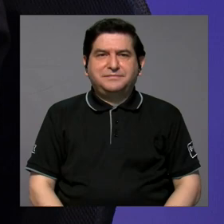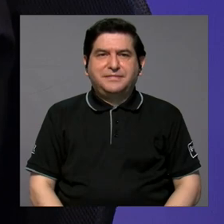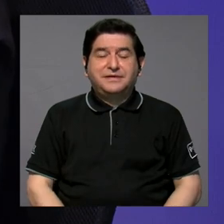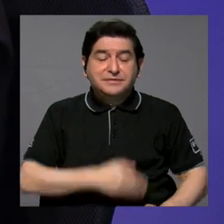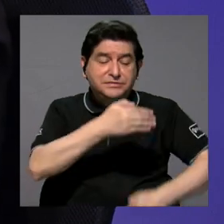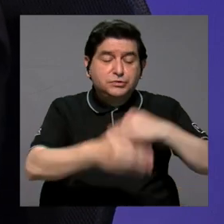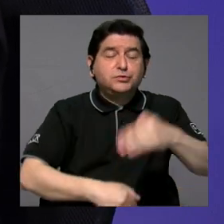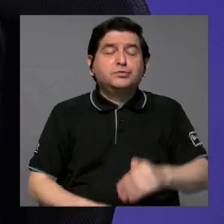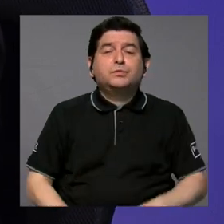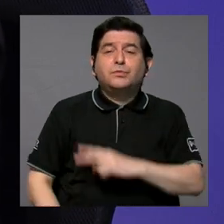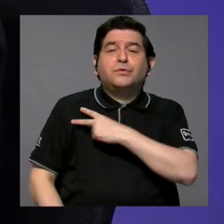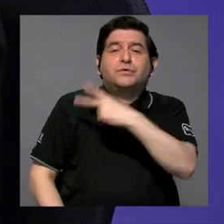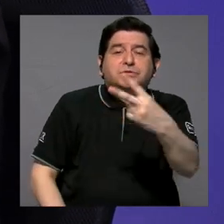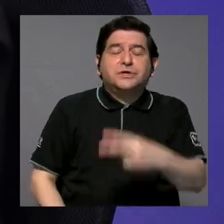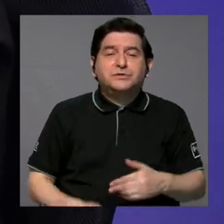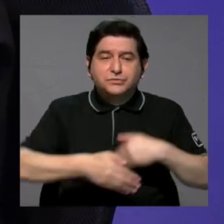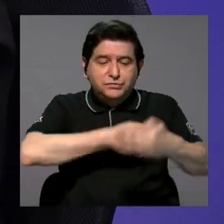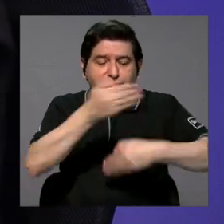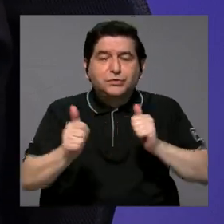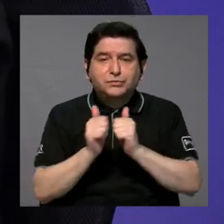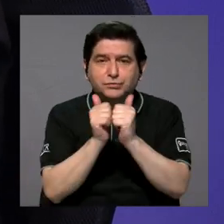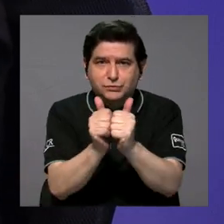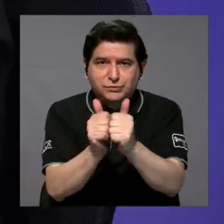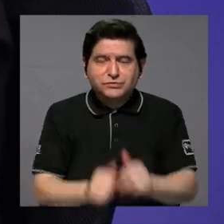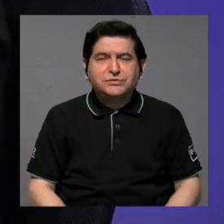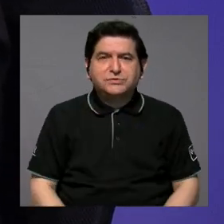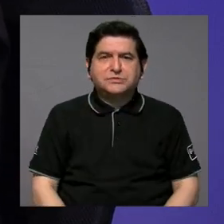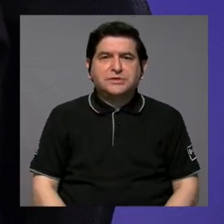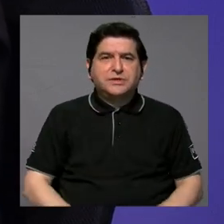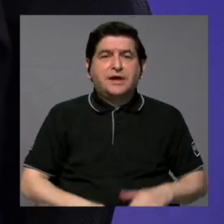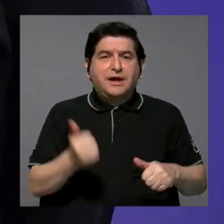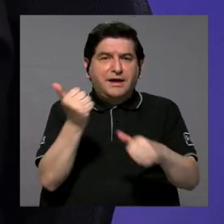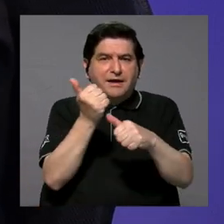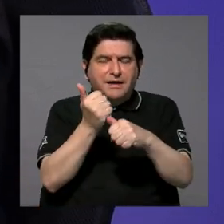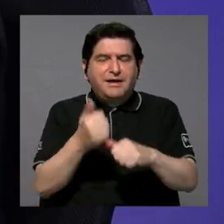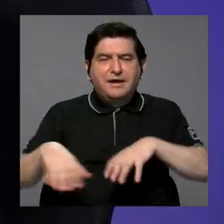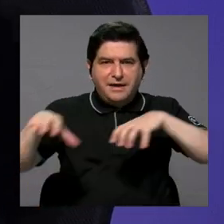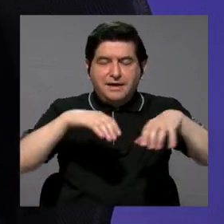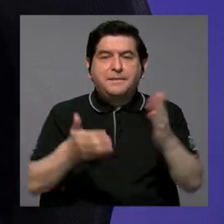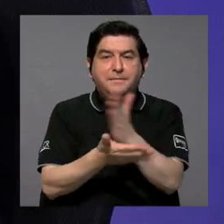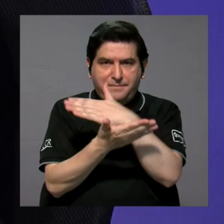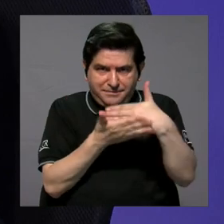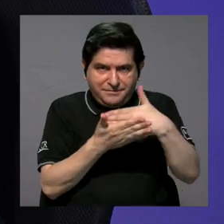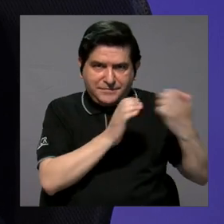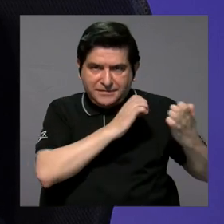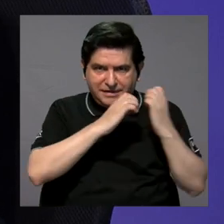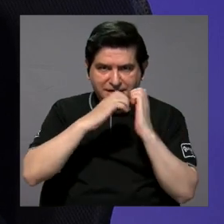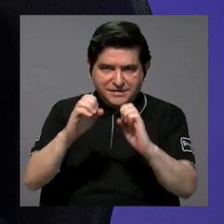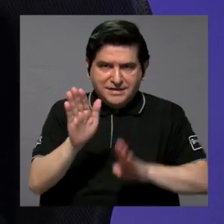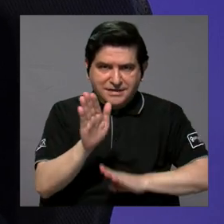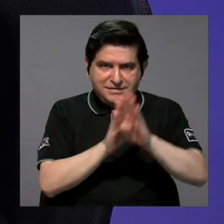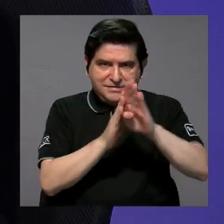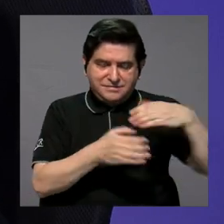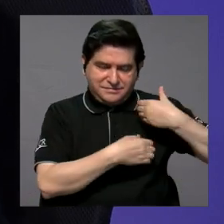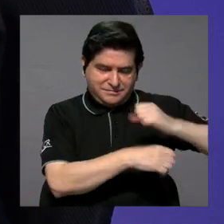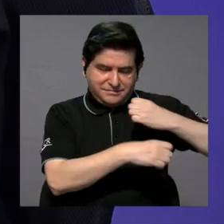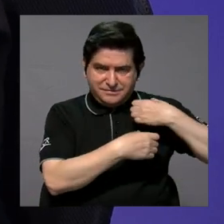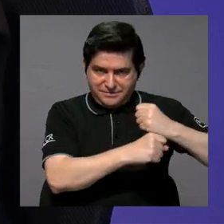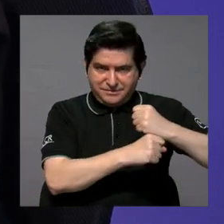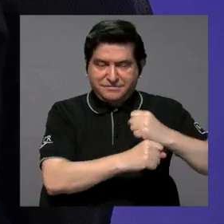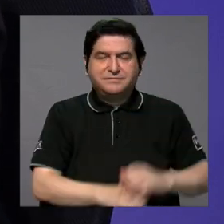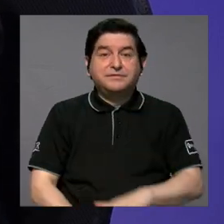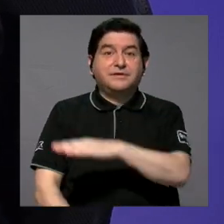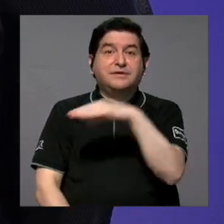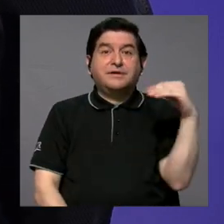procesos voluntarios, procesos deportivos, asistencia a actividades que forman parte también de la estrategia que se desarrolla desde la municipalidad.